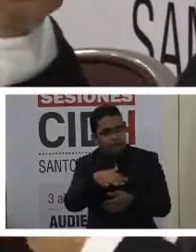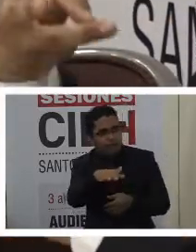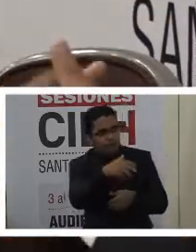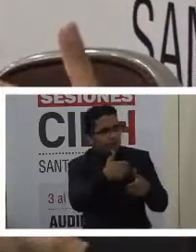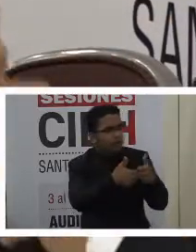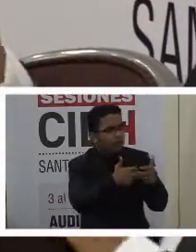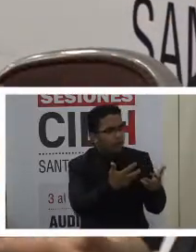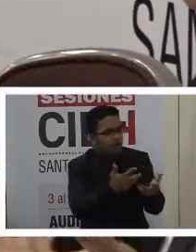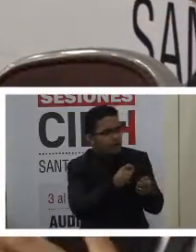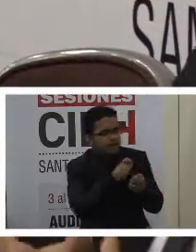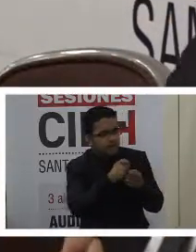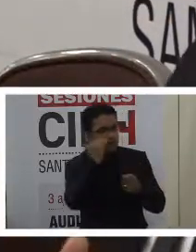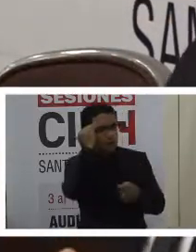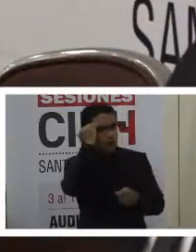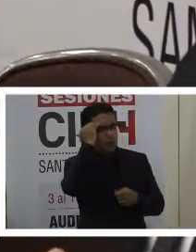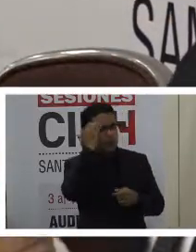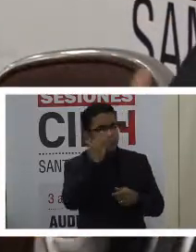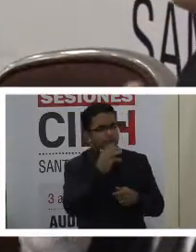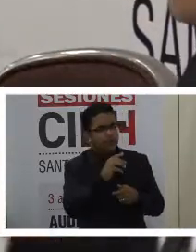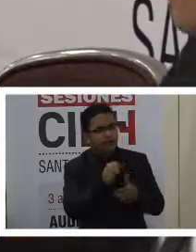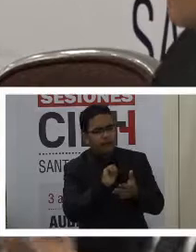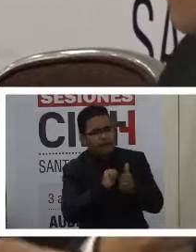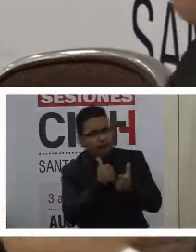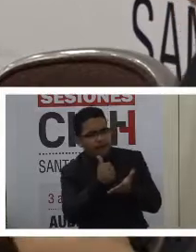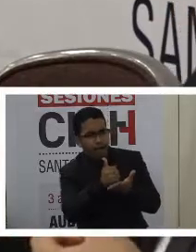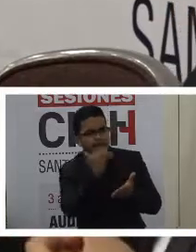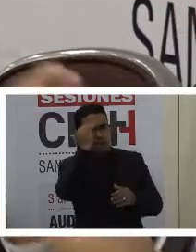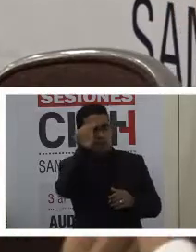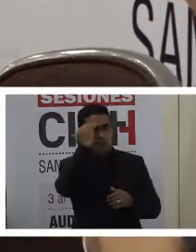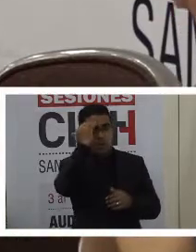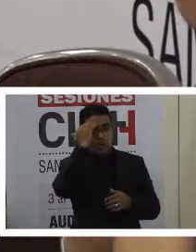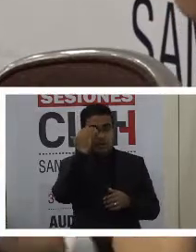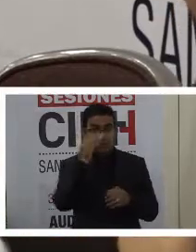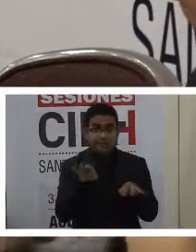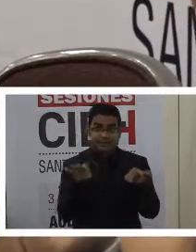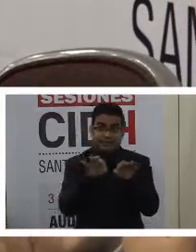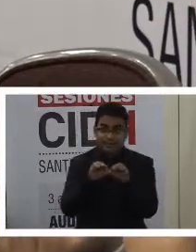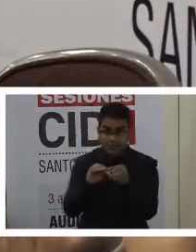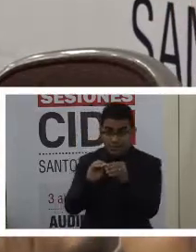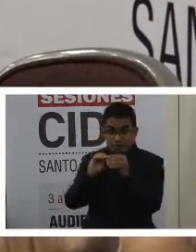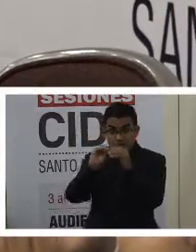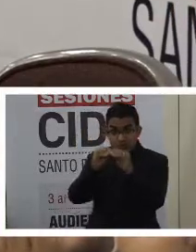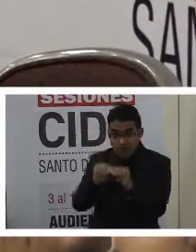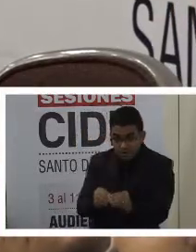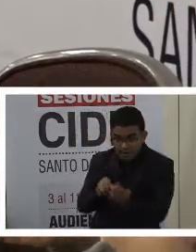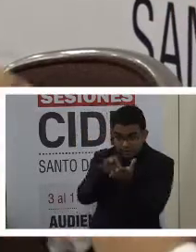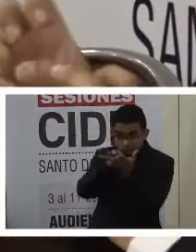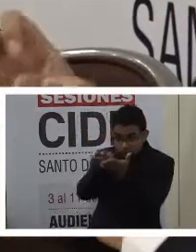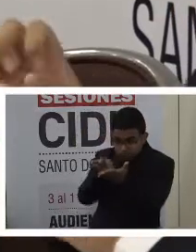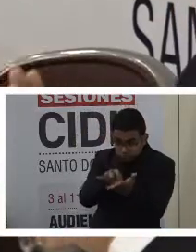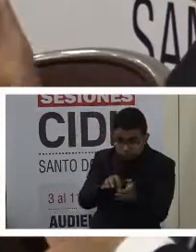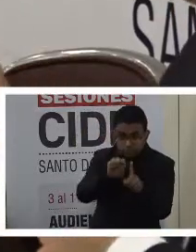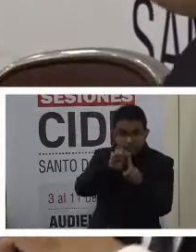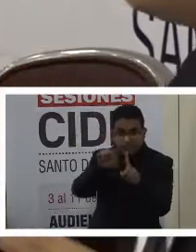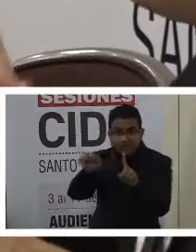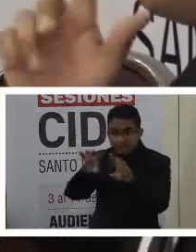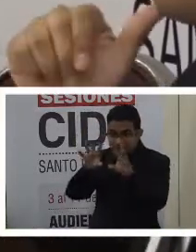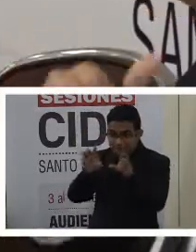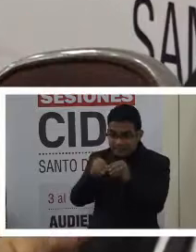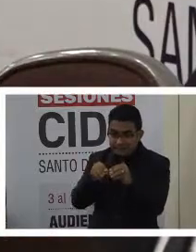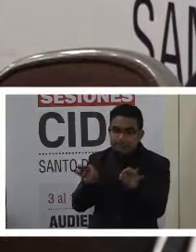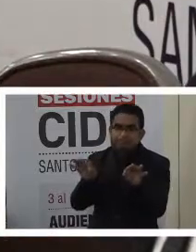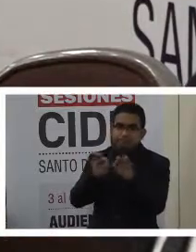Y recojo la preocupación de la sociedad civil respecto del atraso en las estadísticas en esta materia.